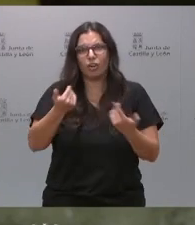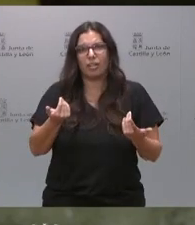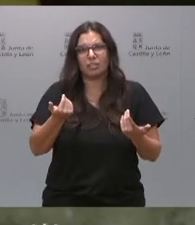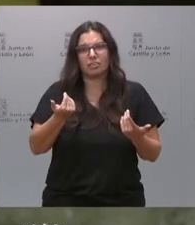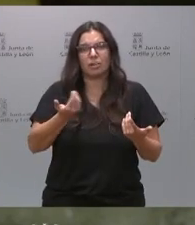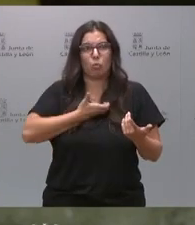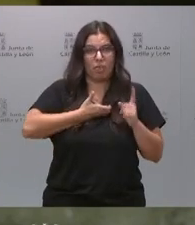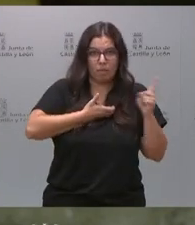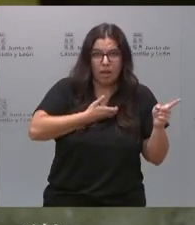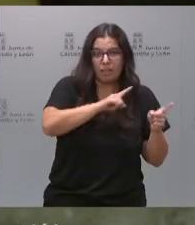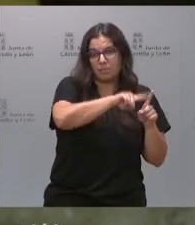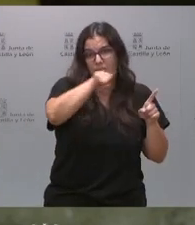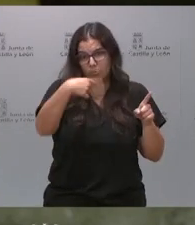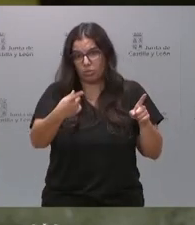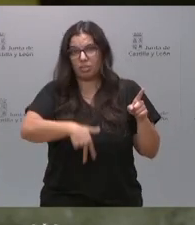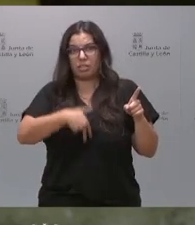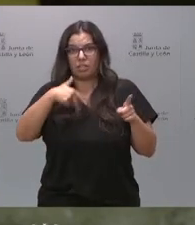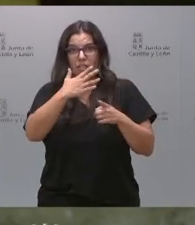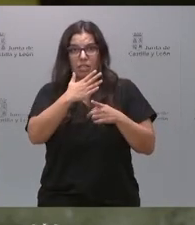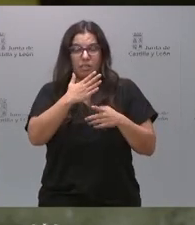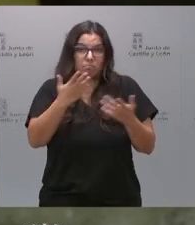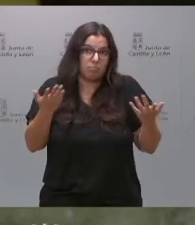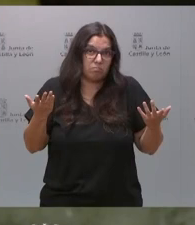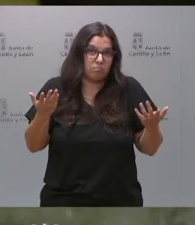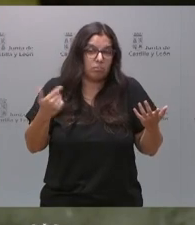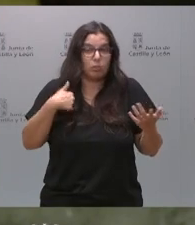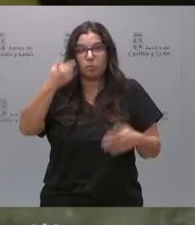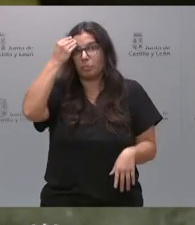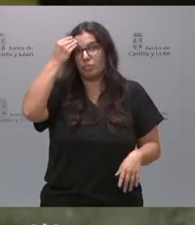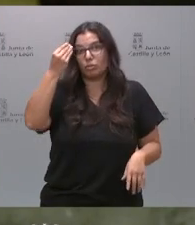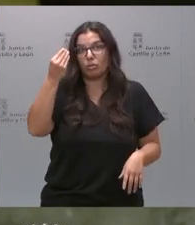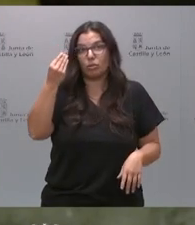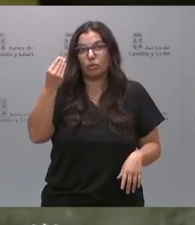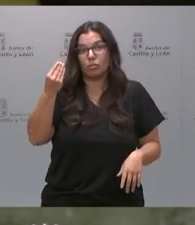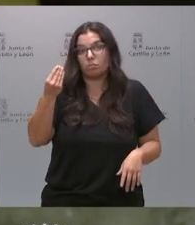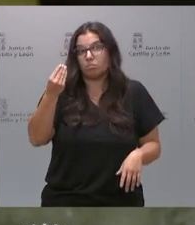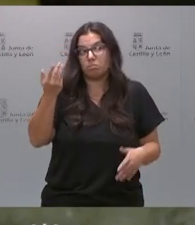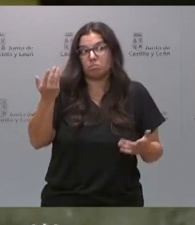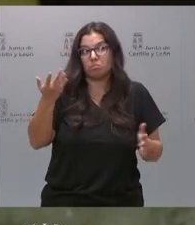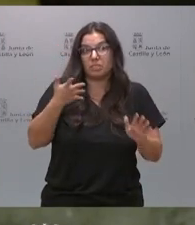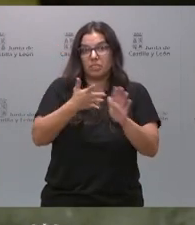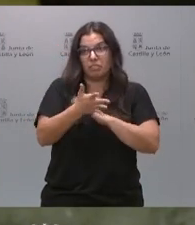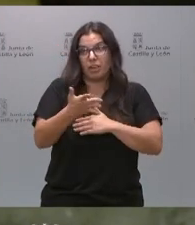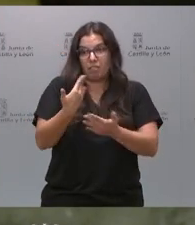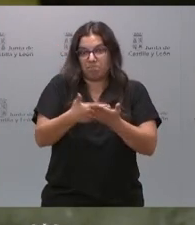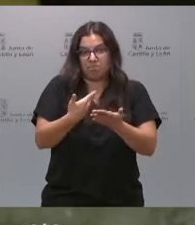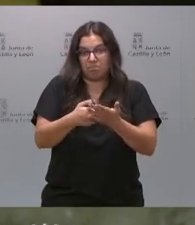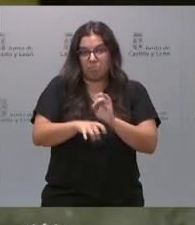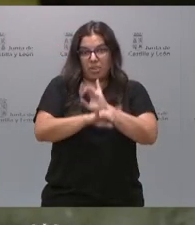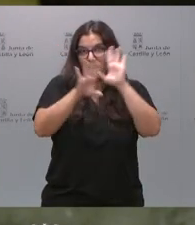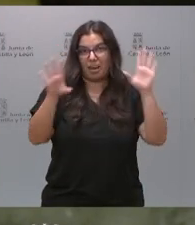municipales y autonómicas yo creo que es bueno creo que son hechos claros